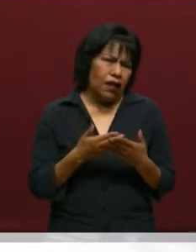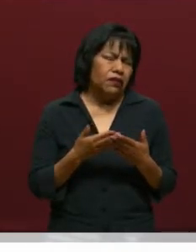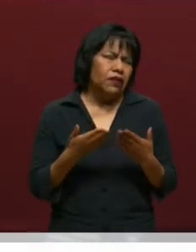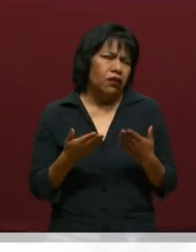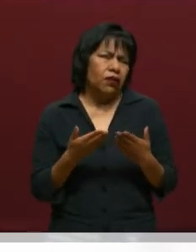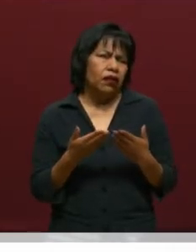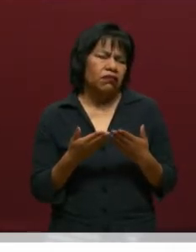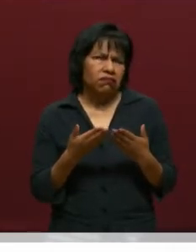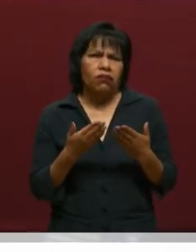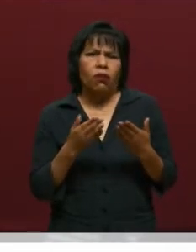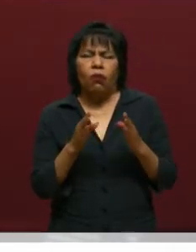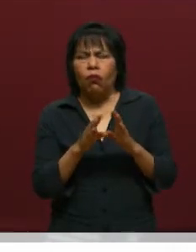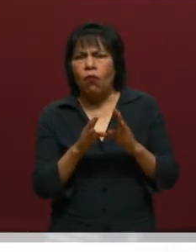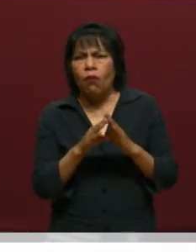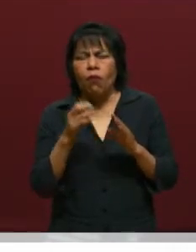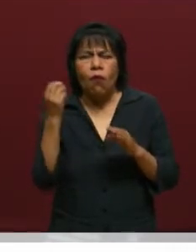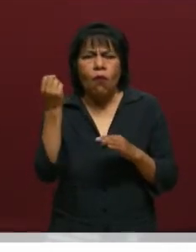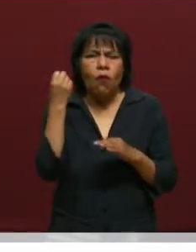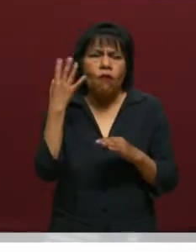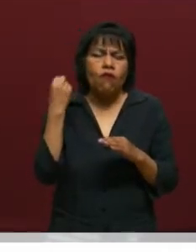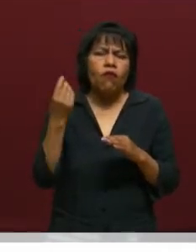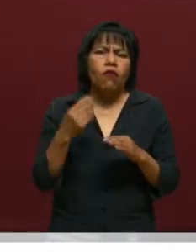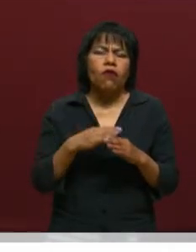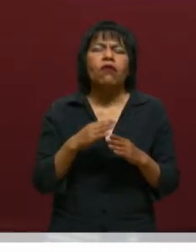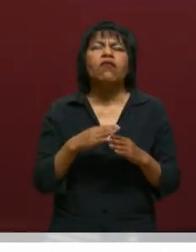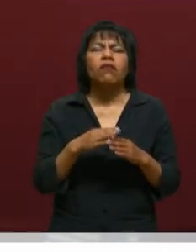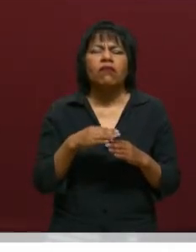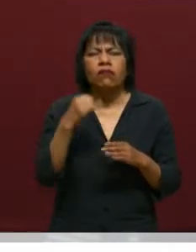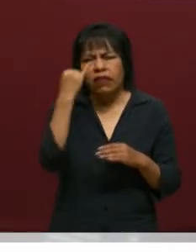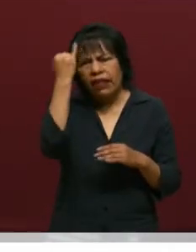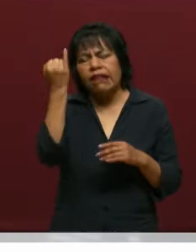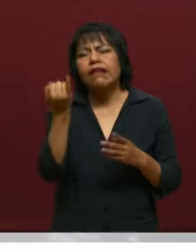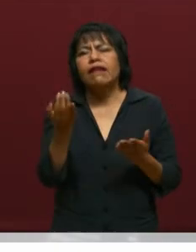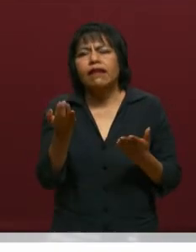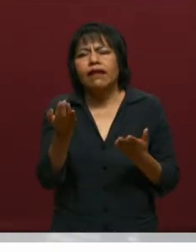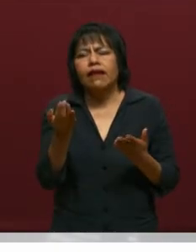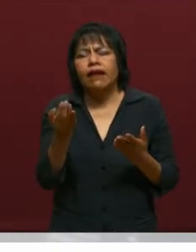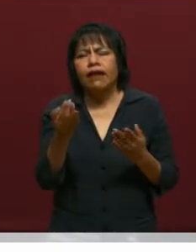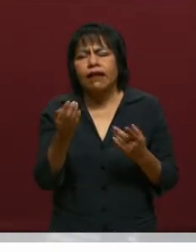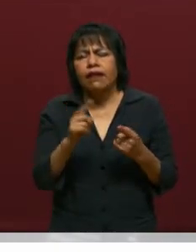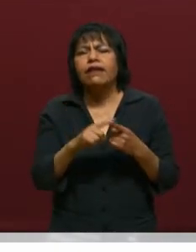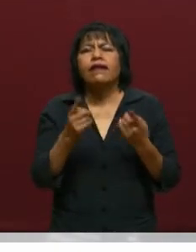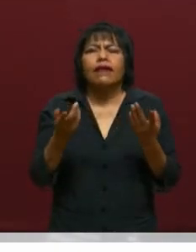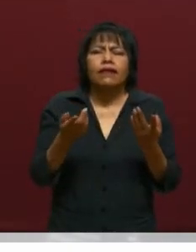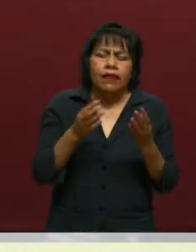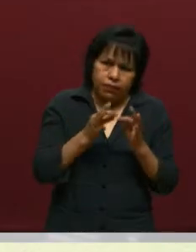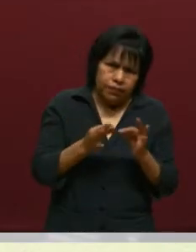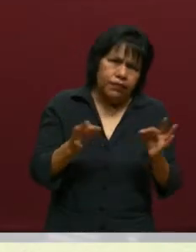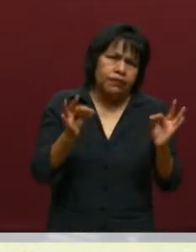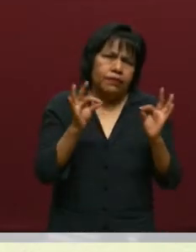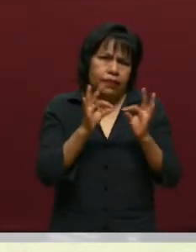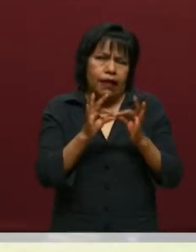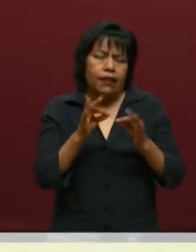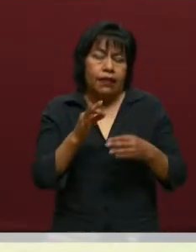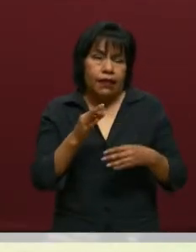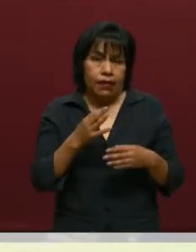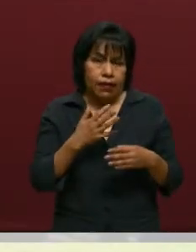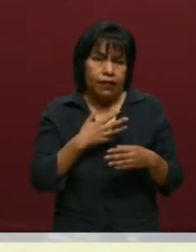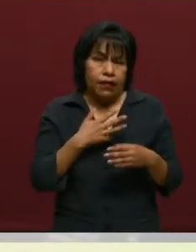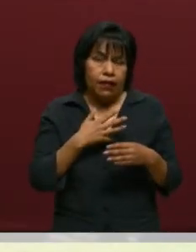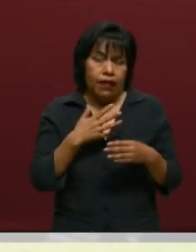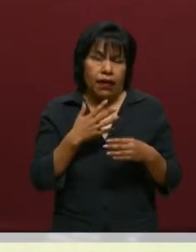se abre este foro. ¿Cómo surge la idea? ¿Cómo nace? ¿Cómo nace? Es muy importante tener esta